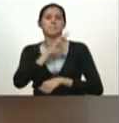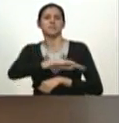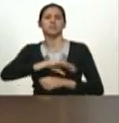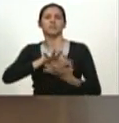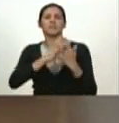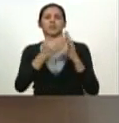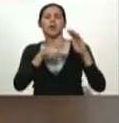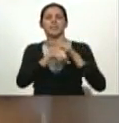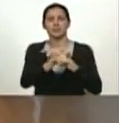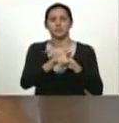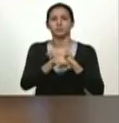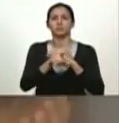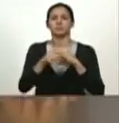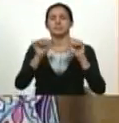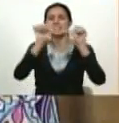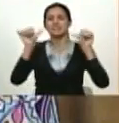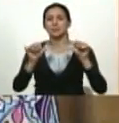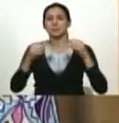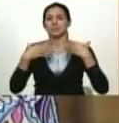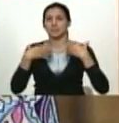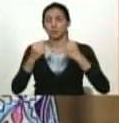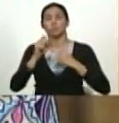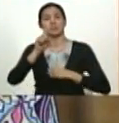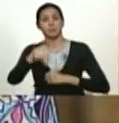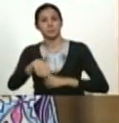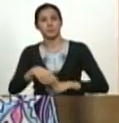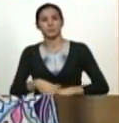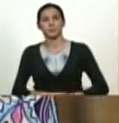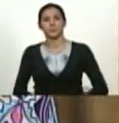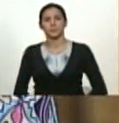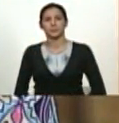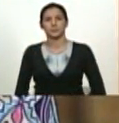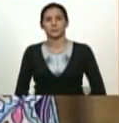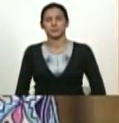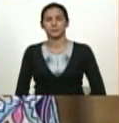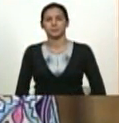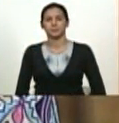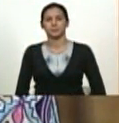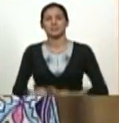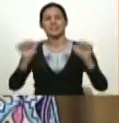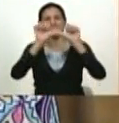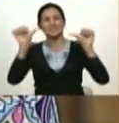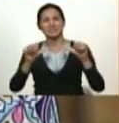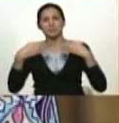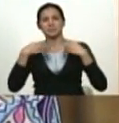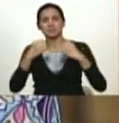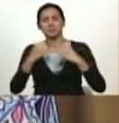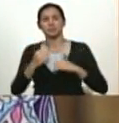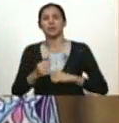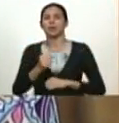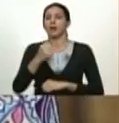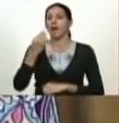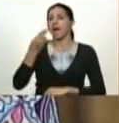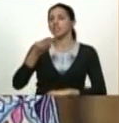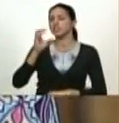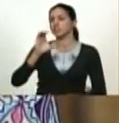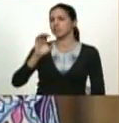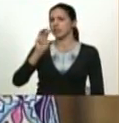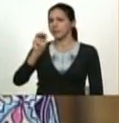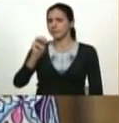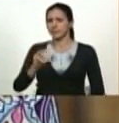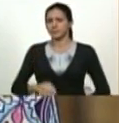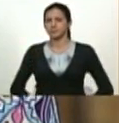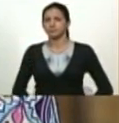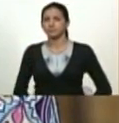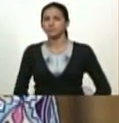del sistema de salud y también de algo muy importante de los sistemas de salud de HCM que es un tema